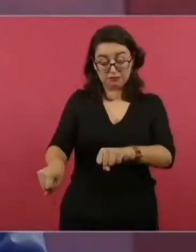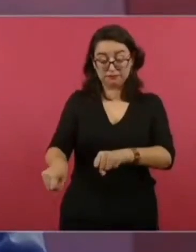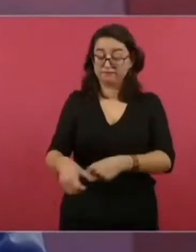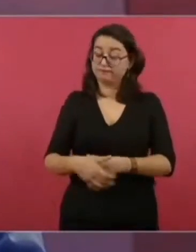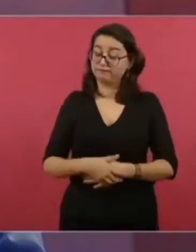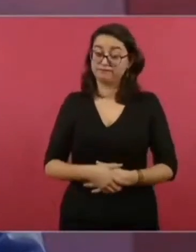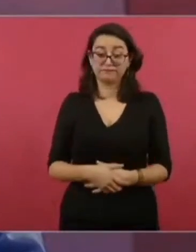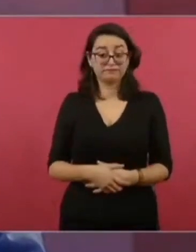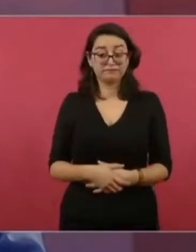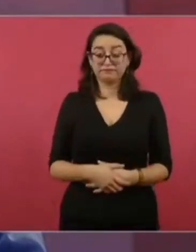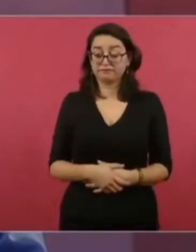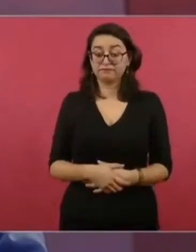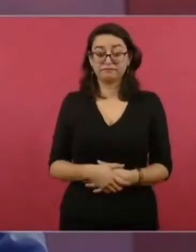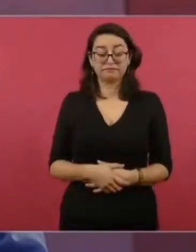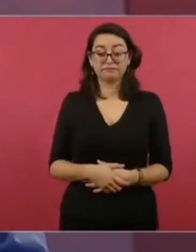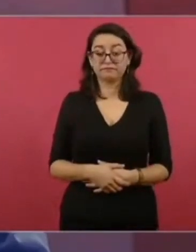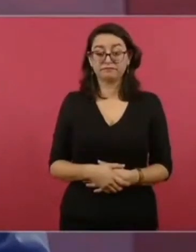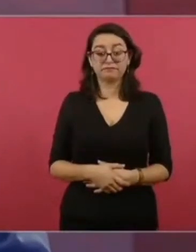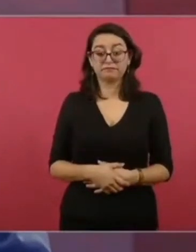Que nos ayudan.